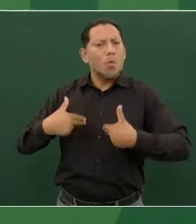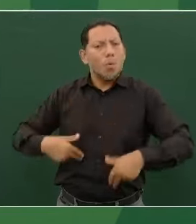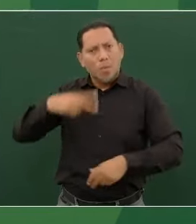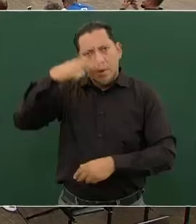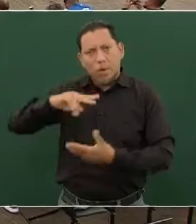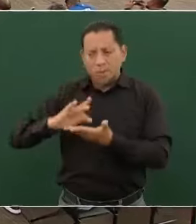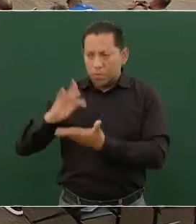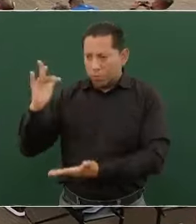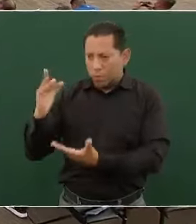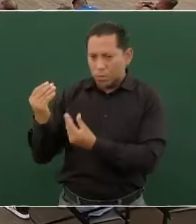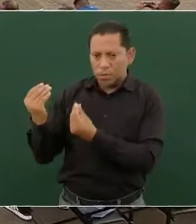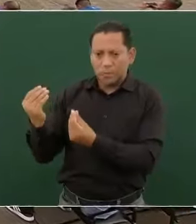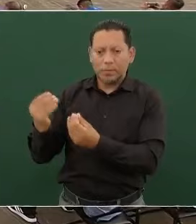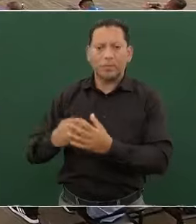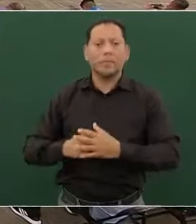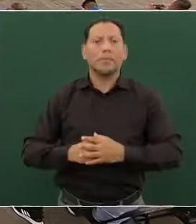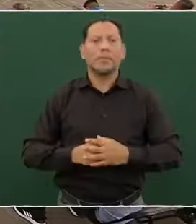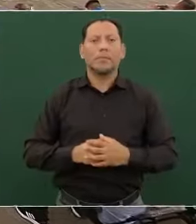Muchas gracias.